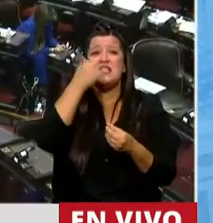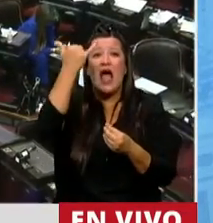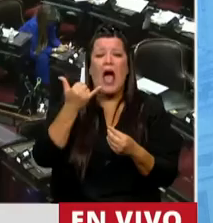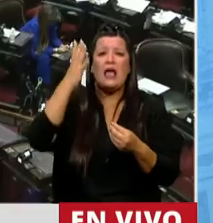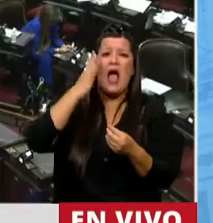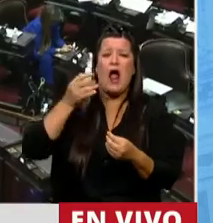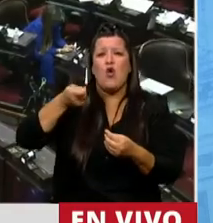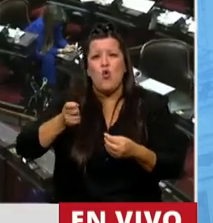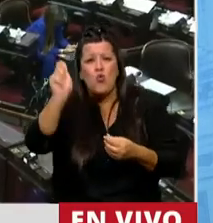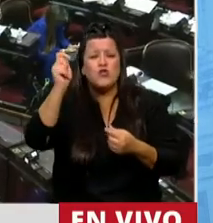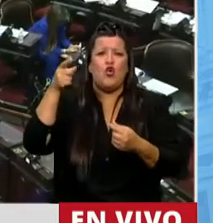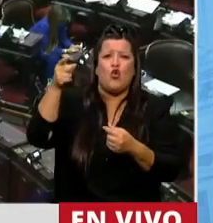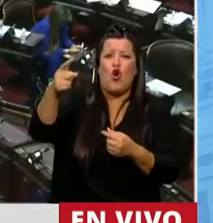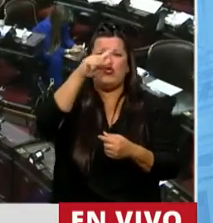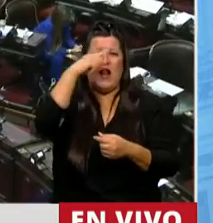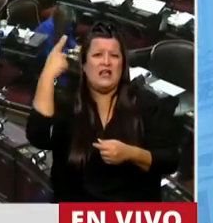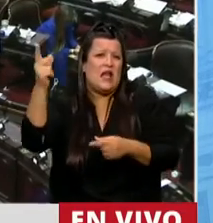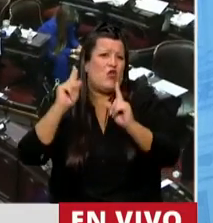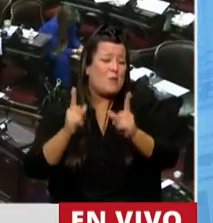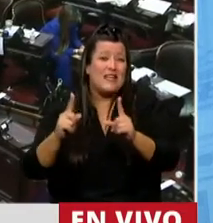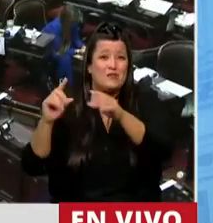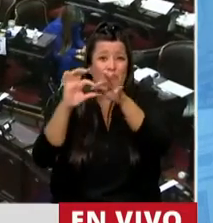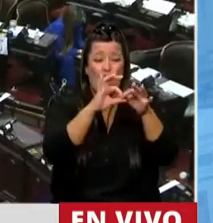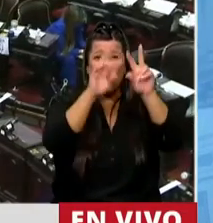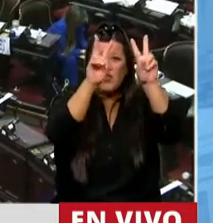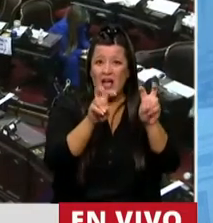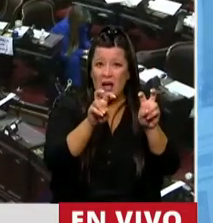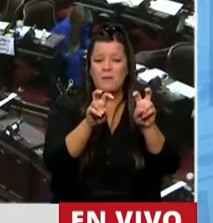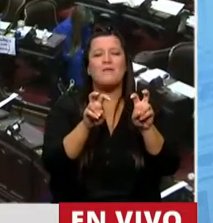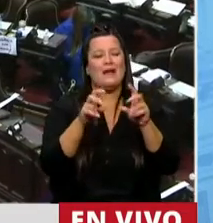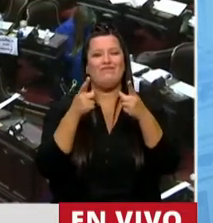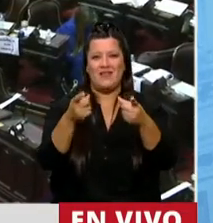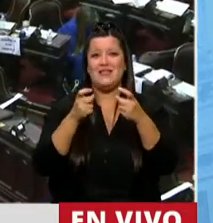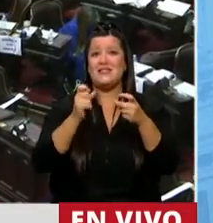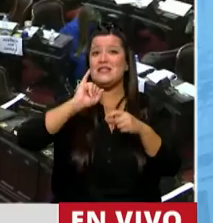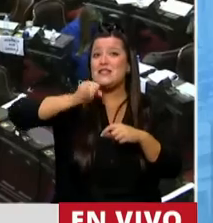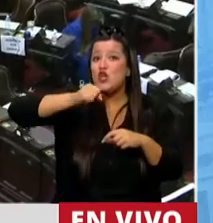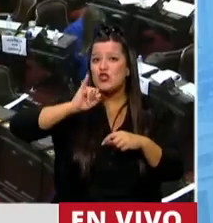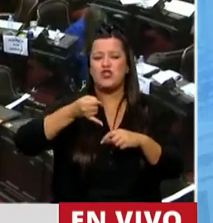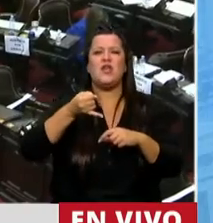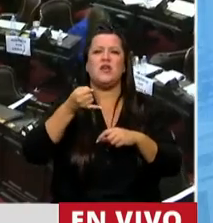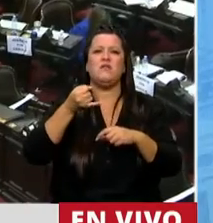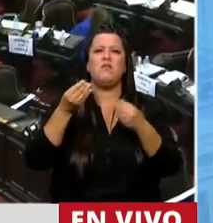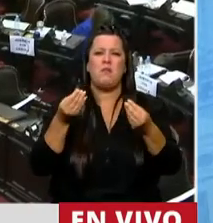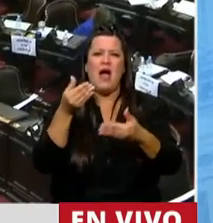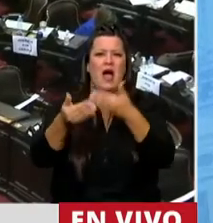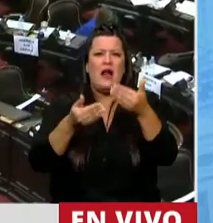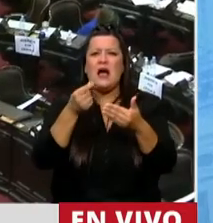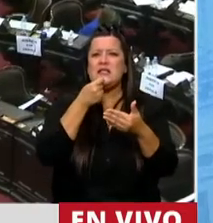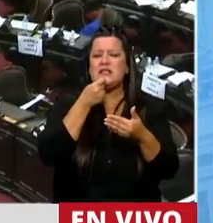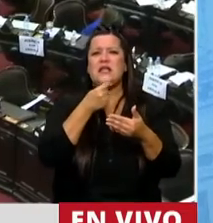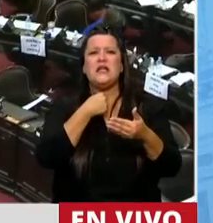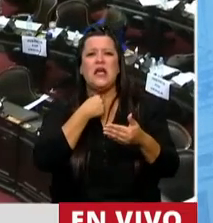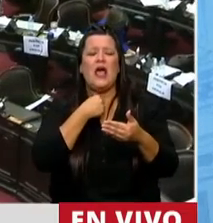judiciales contra el Estado Nacional fundadas en los mismos hechos, es necesario avanzar para quienes pretendan